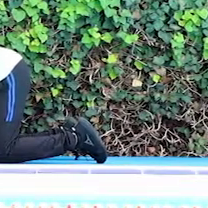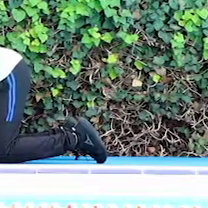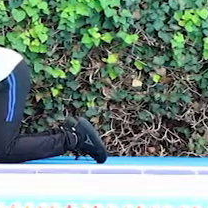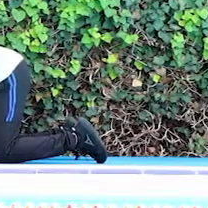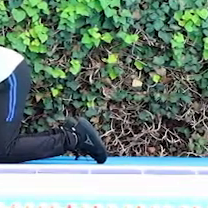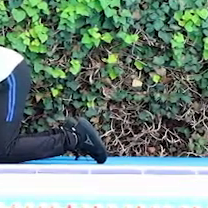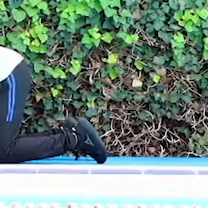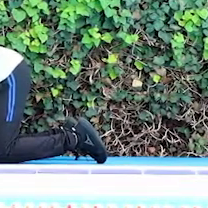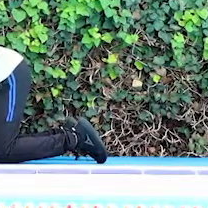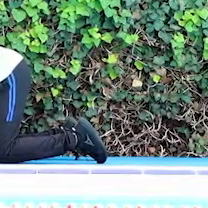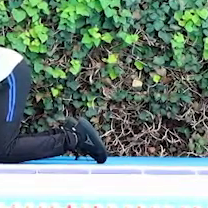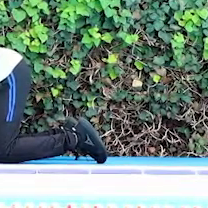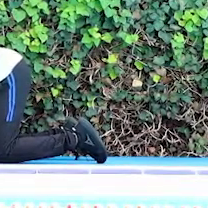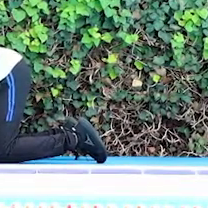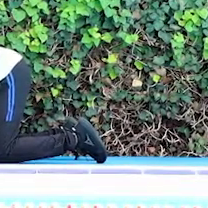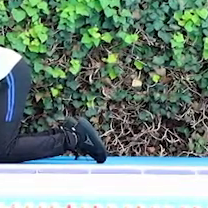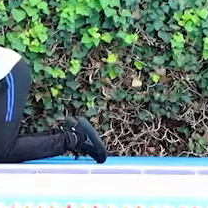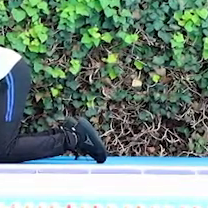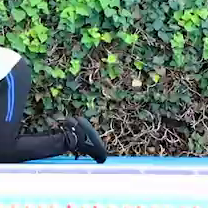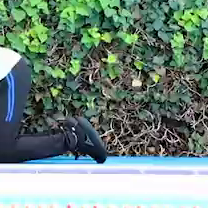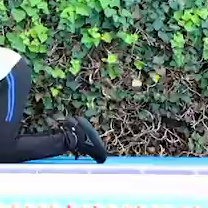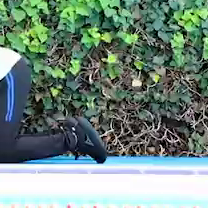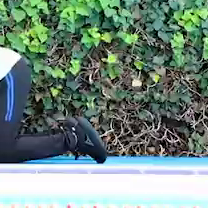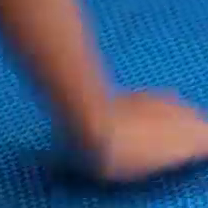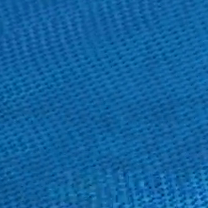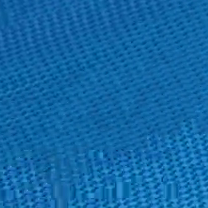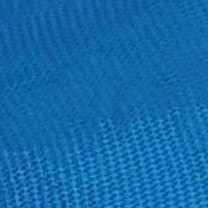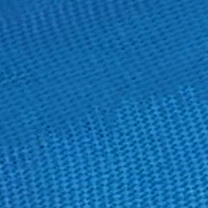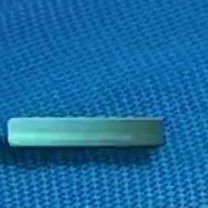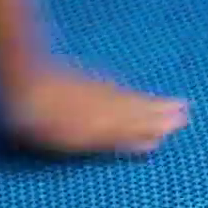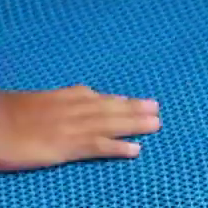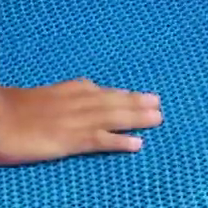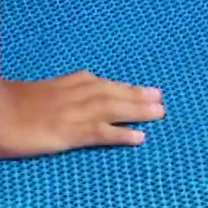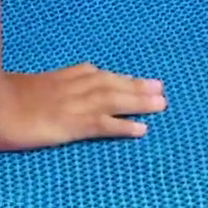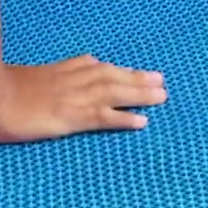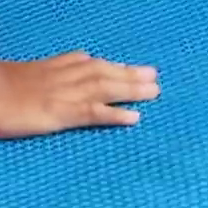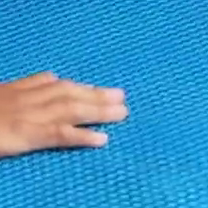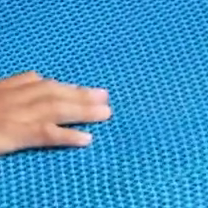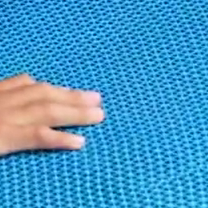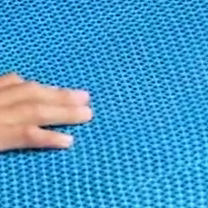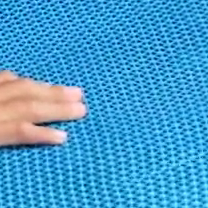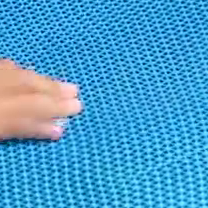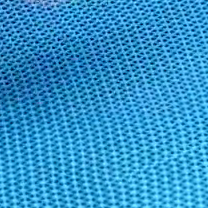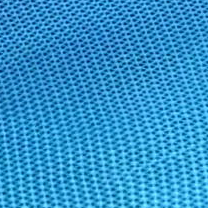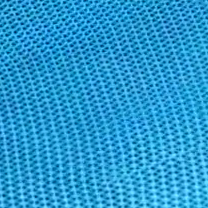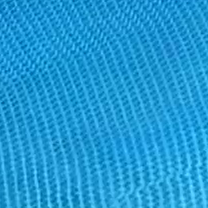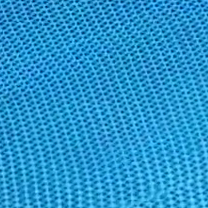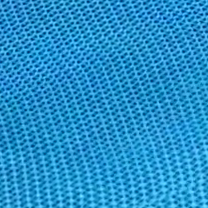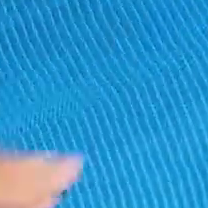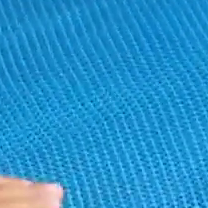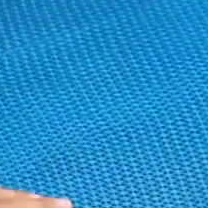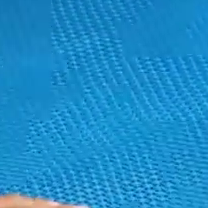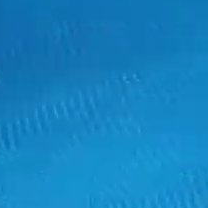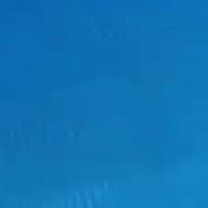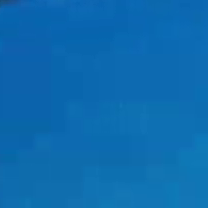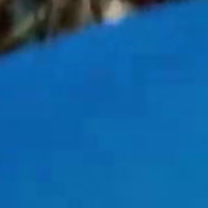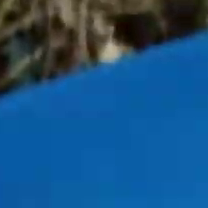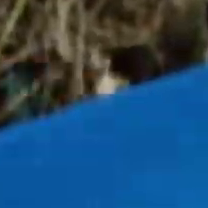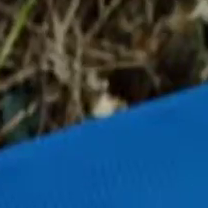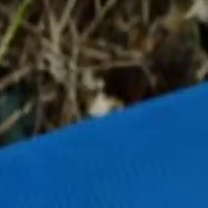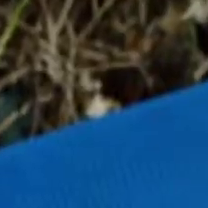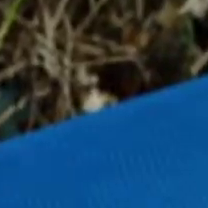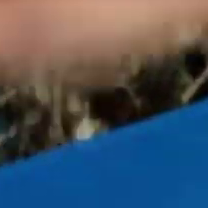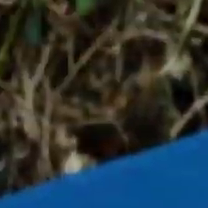Derecha. Izquierda. Elevamos derecha. Izquierda. Derecha, izquierda. Muy bien.